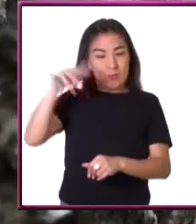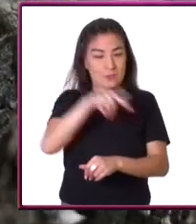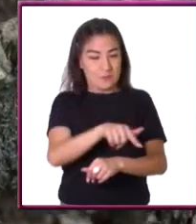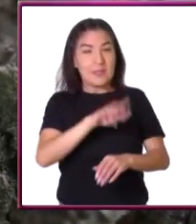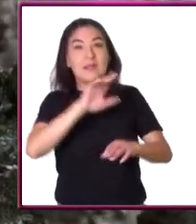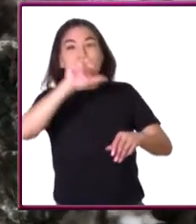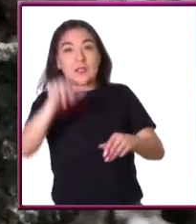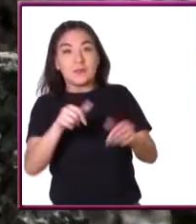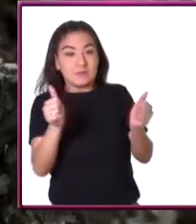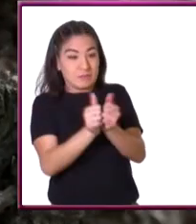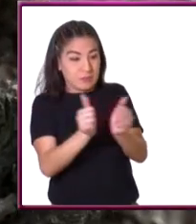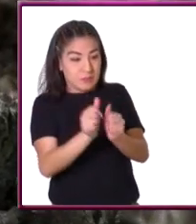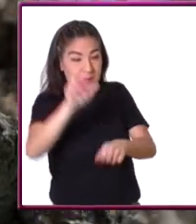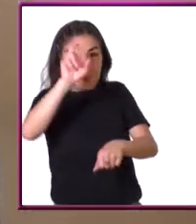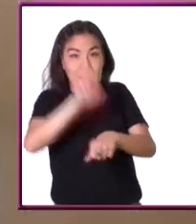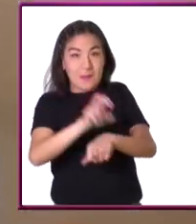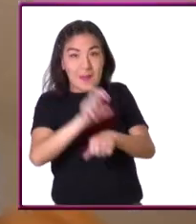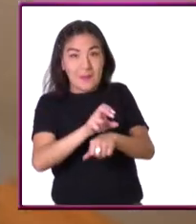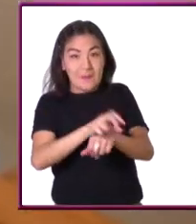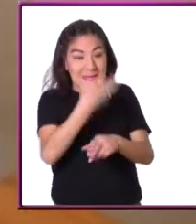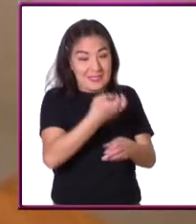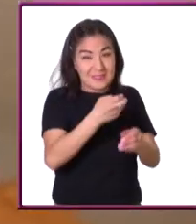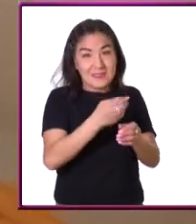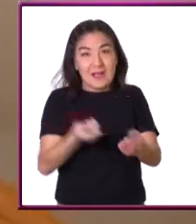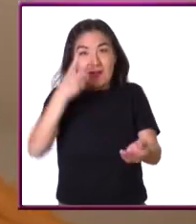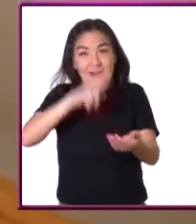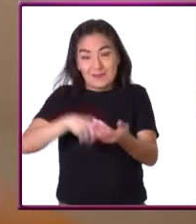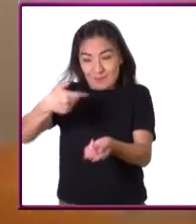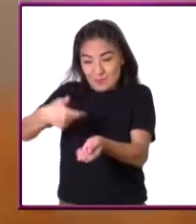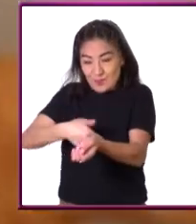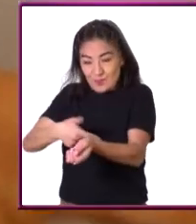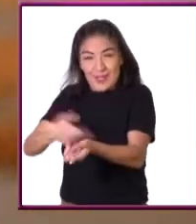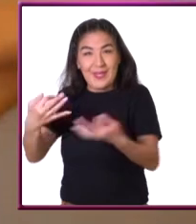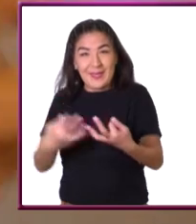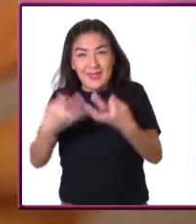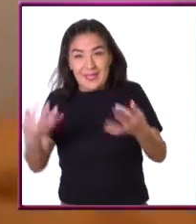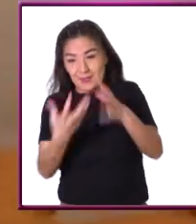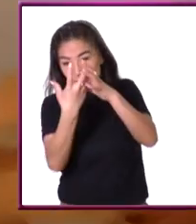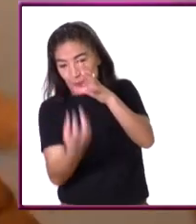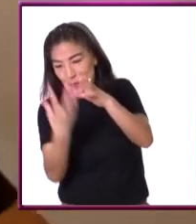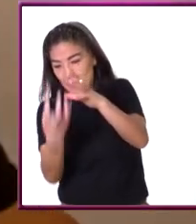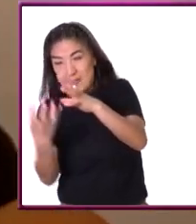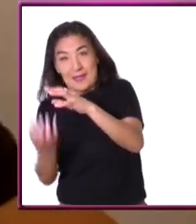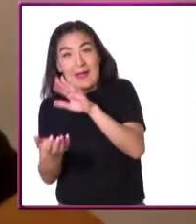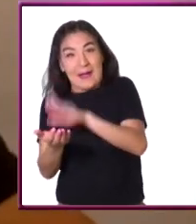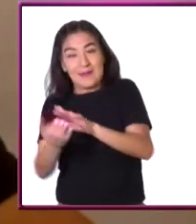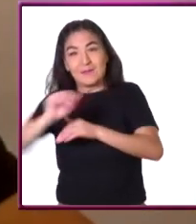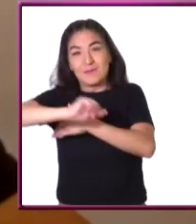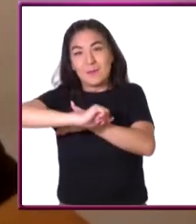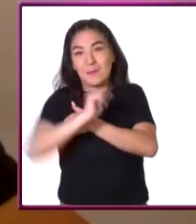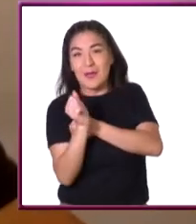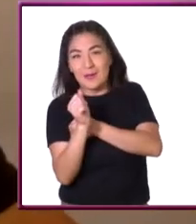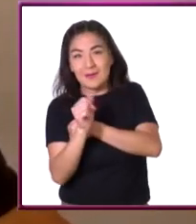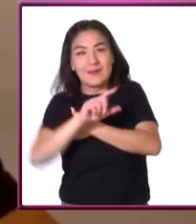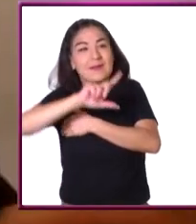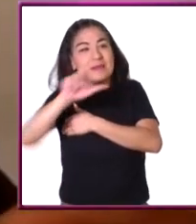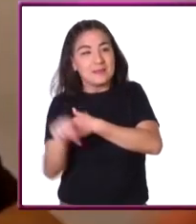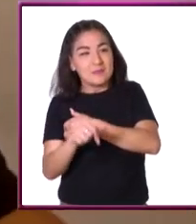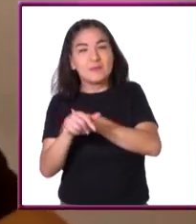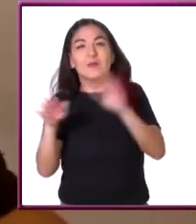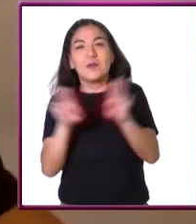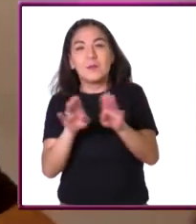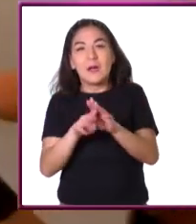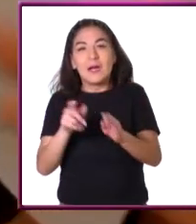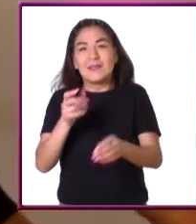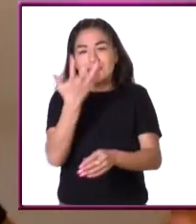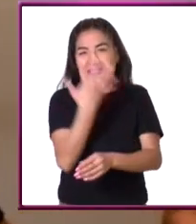va a poner unos huevos, estos se van a enterrar y van a ir creciendo, van a pasar por cinco instares, van a pasar